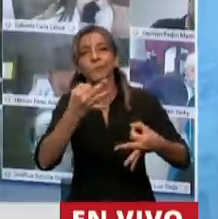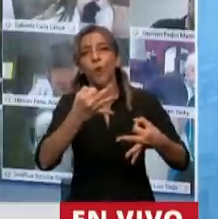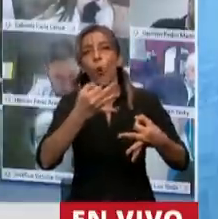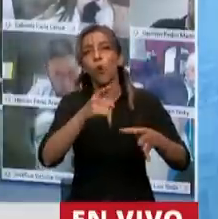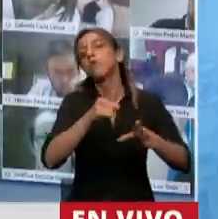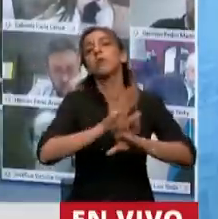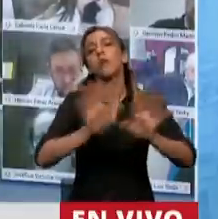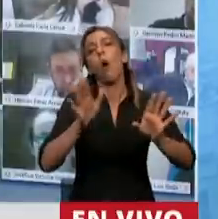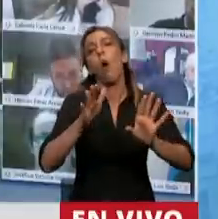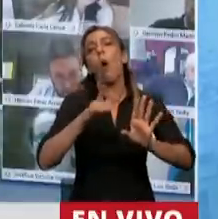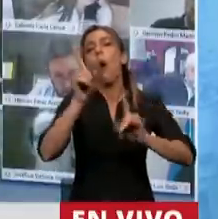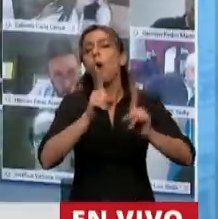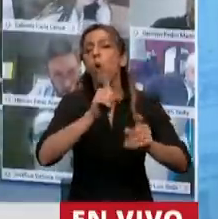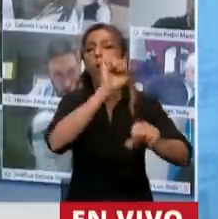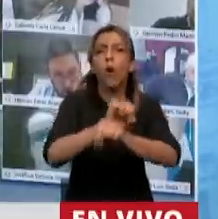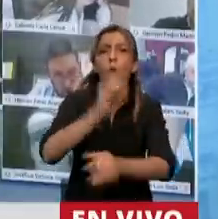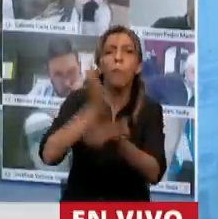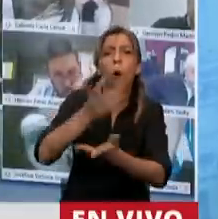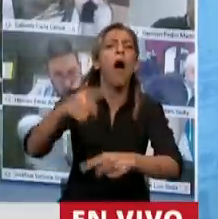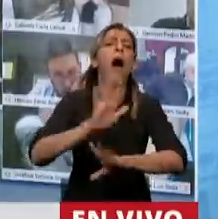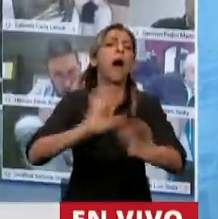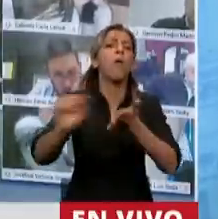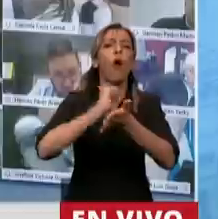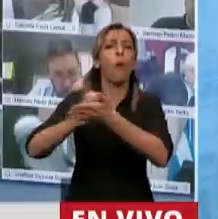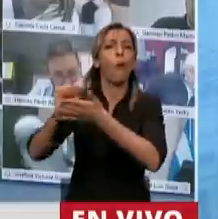antecedentes. Silencian el Congreso.